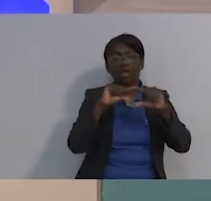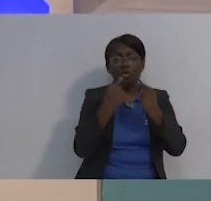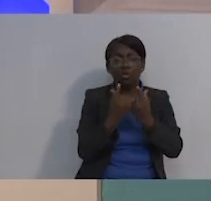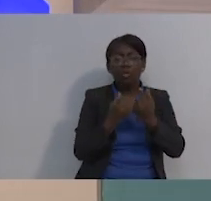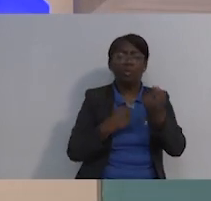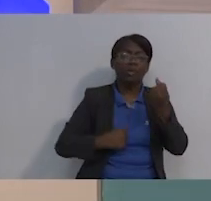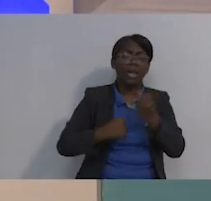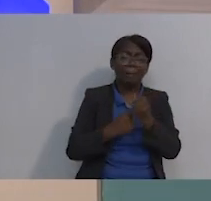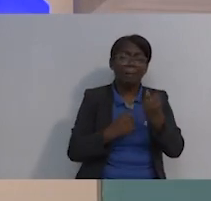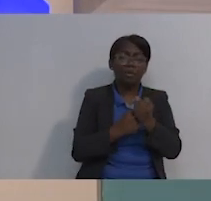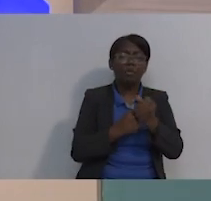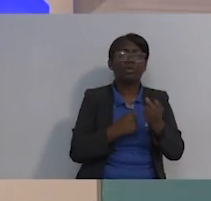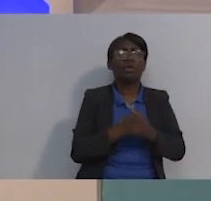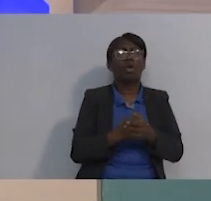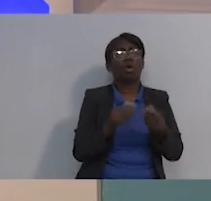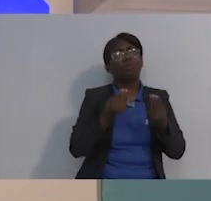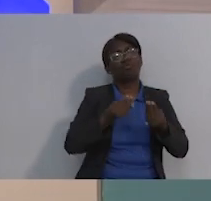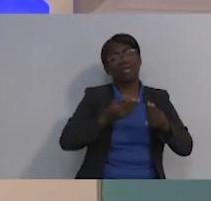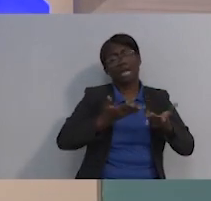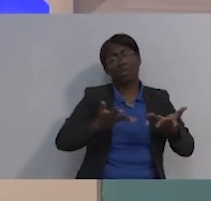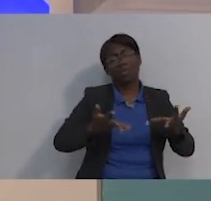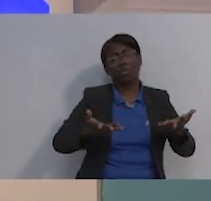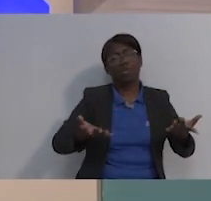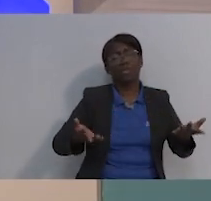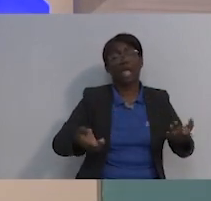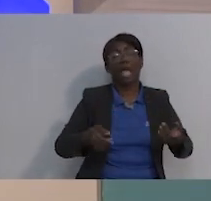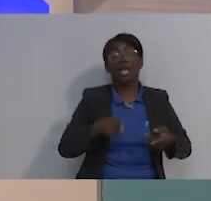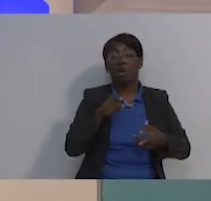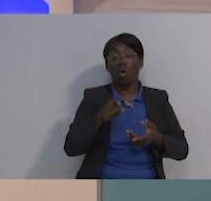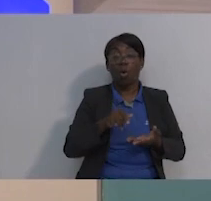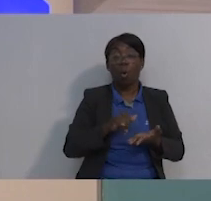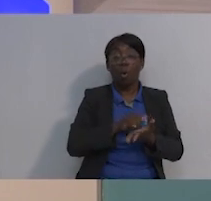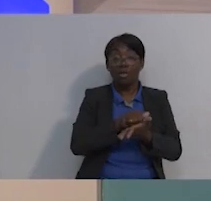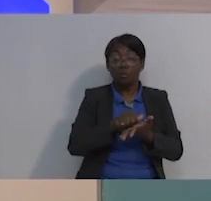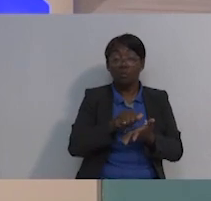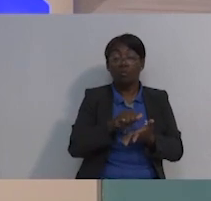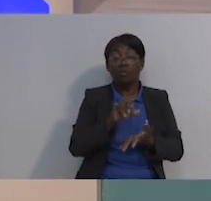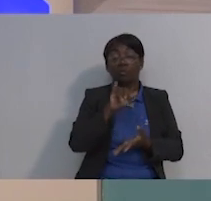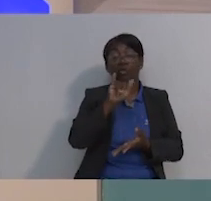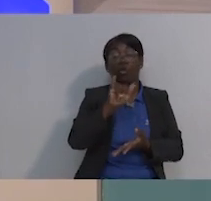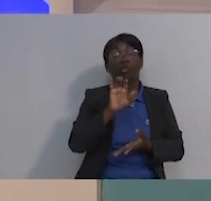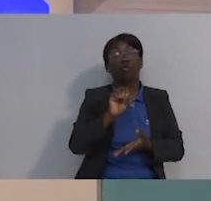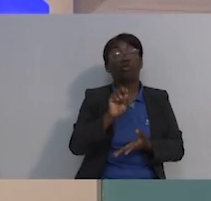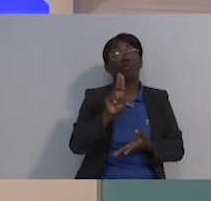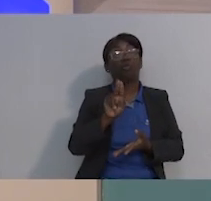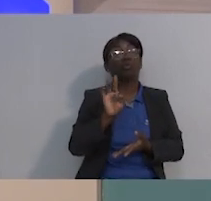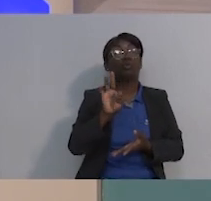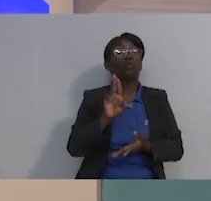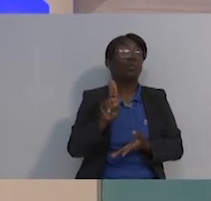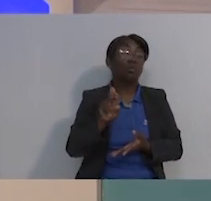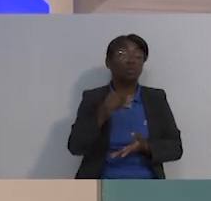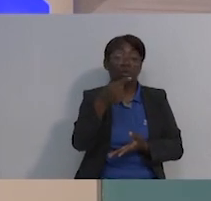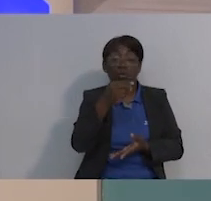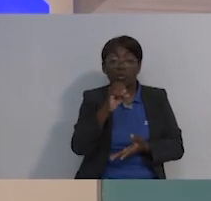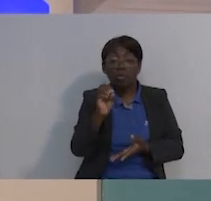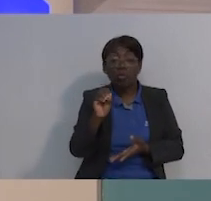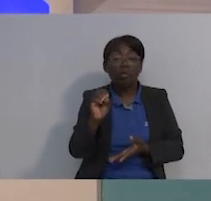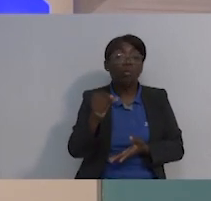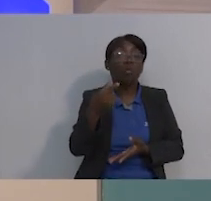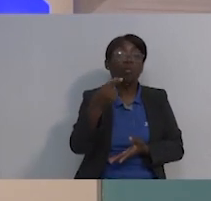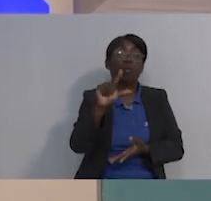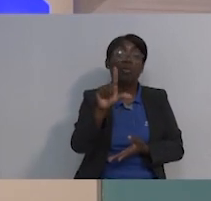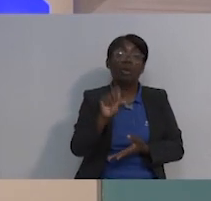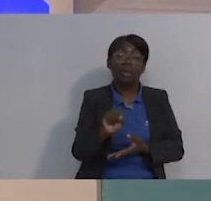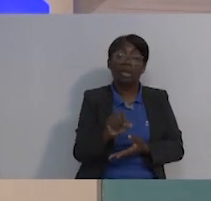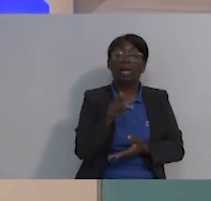no siendo propaganda en Google y todo esto, pero sí, el que busque encuentra. Así es que los dejamos a ustedes